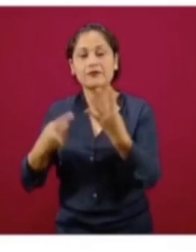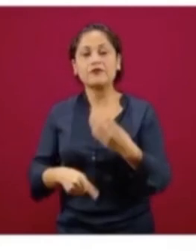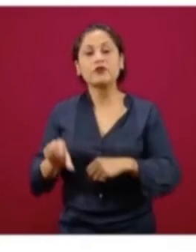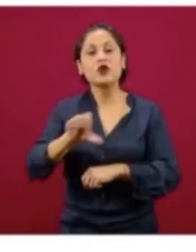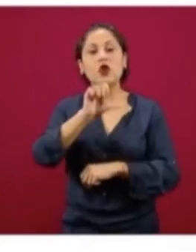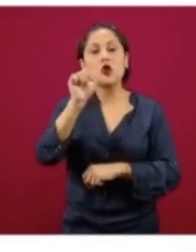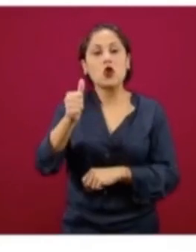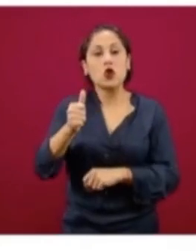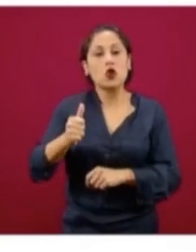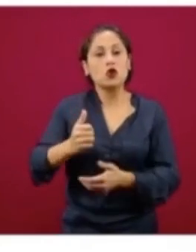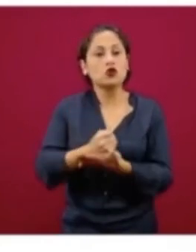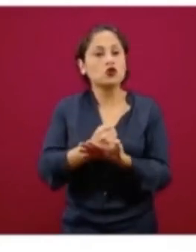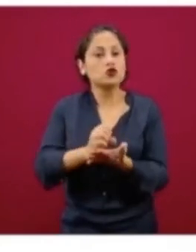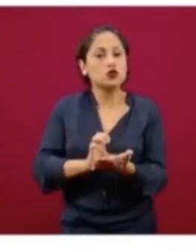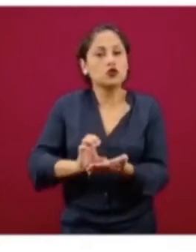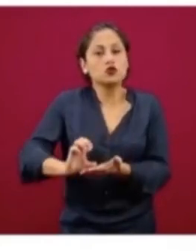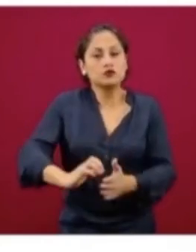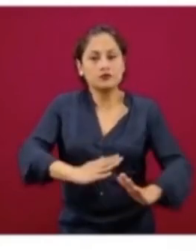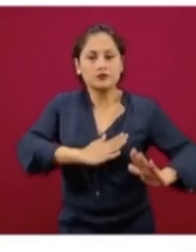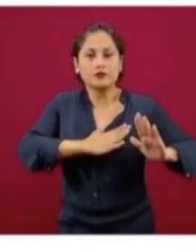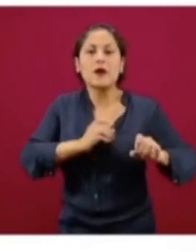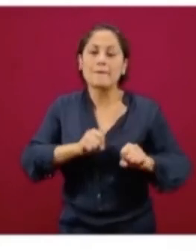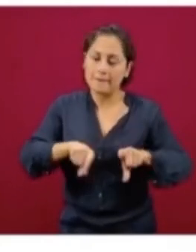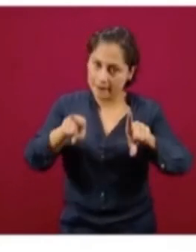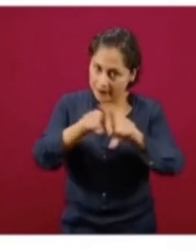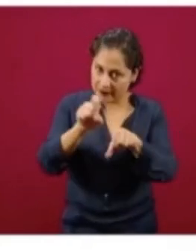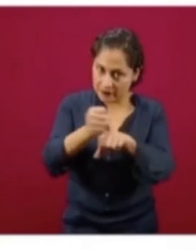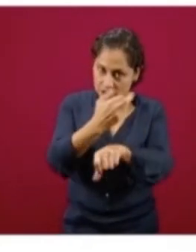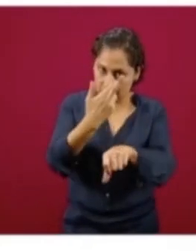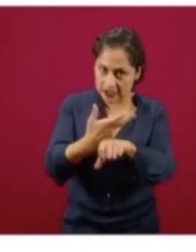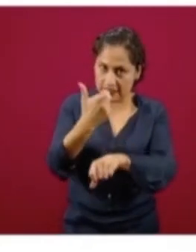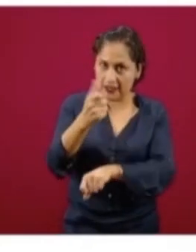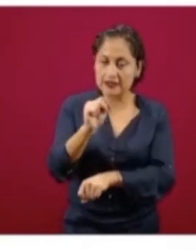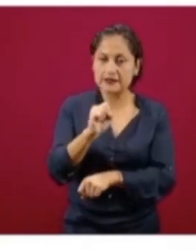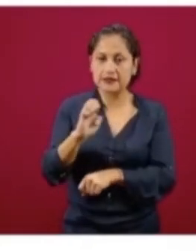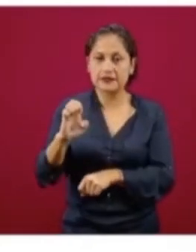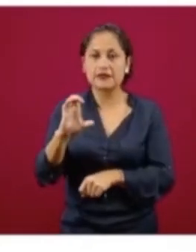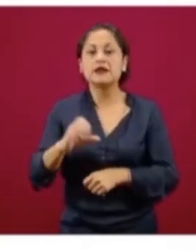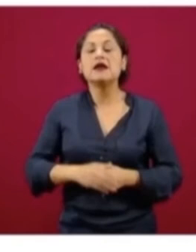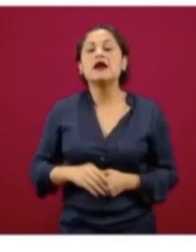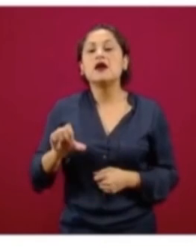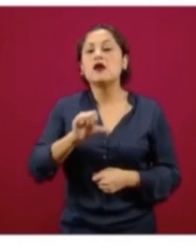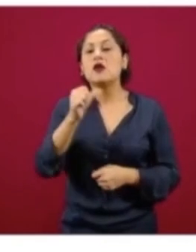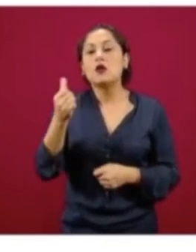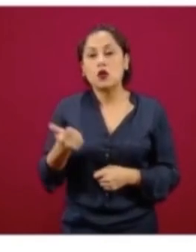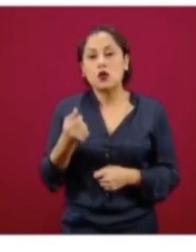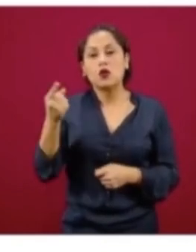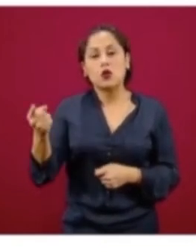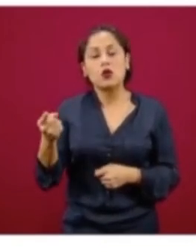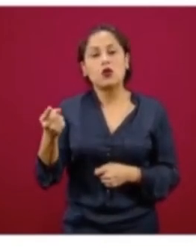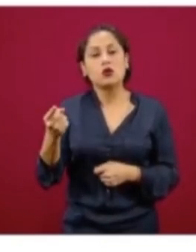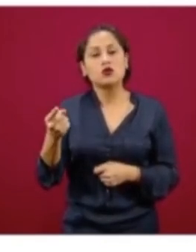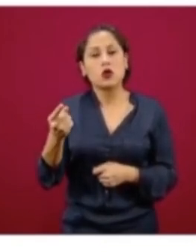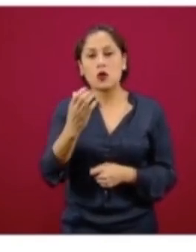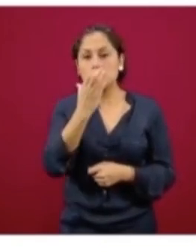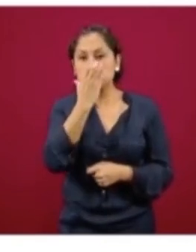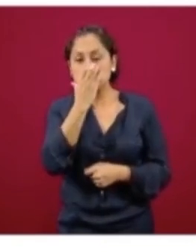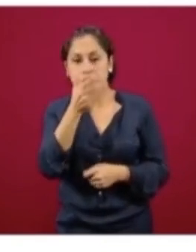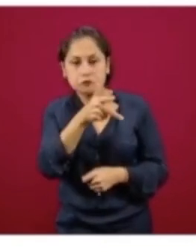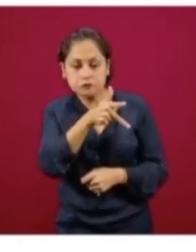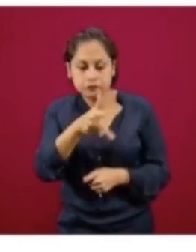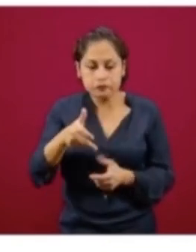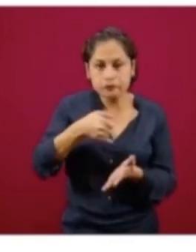programas de fertilizantes, precios de garantías a productos alimentarios